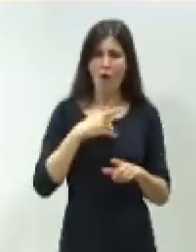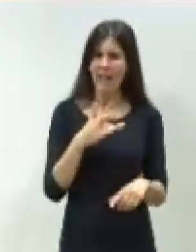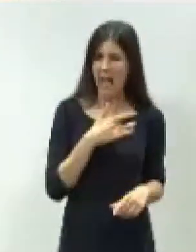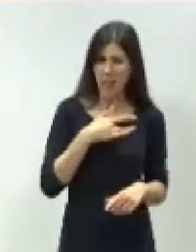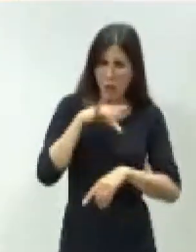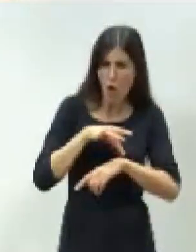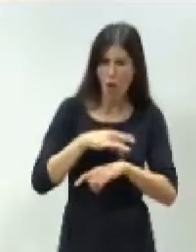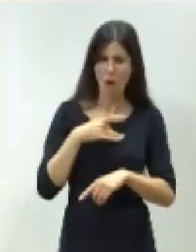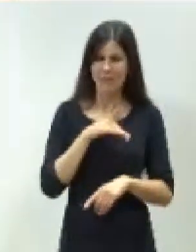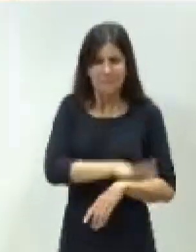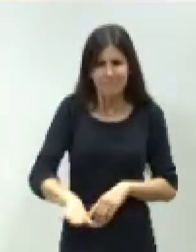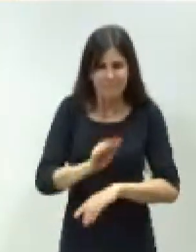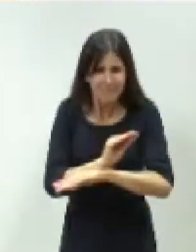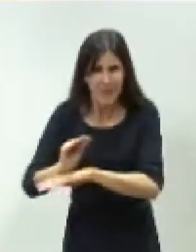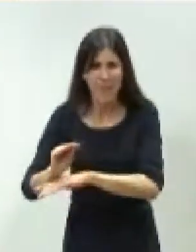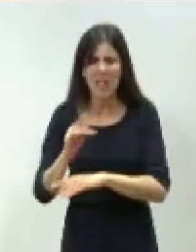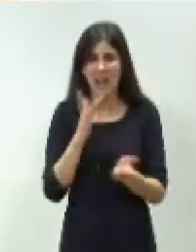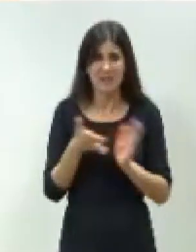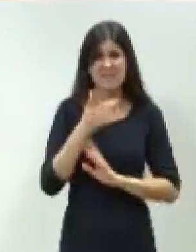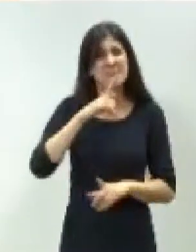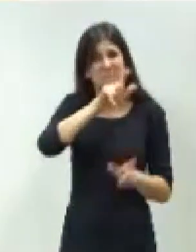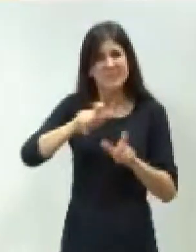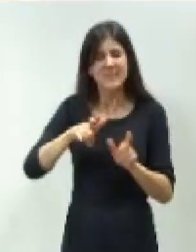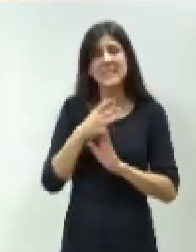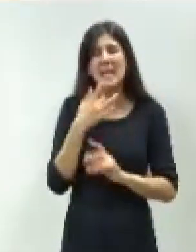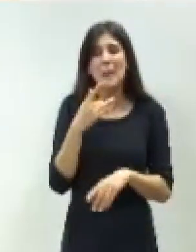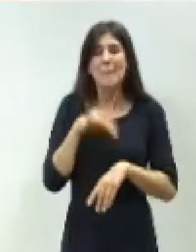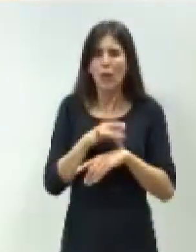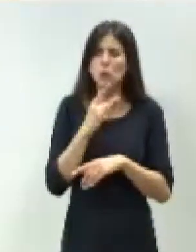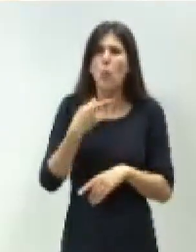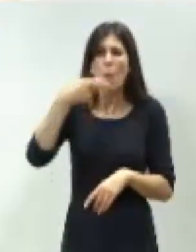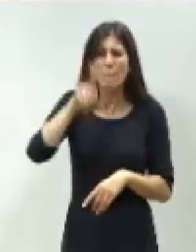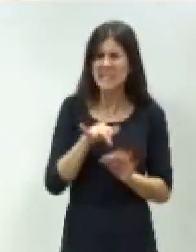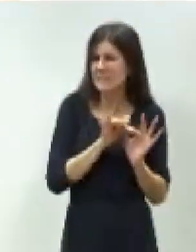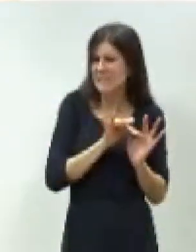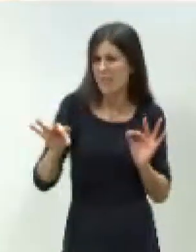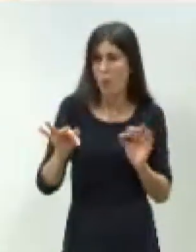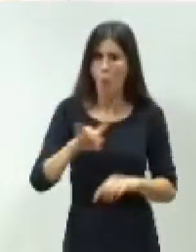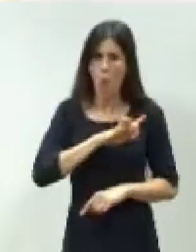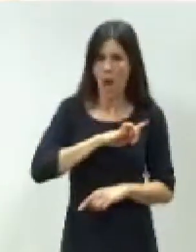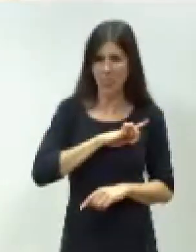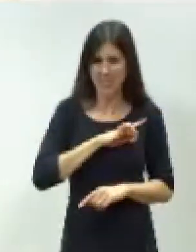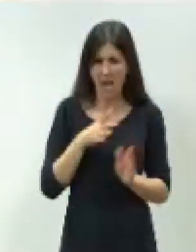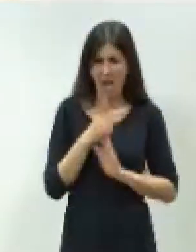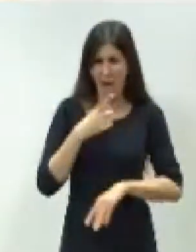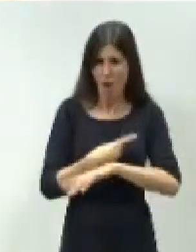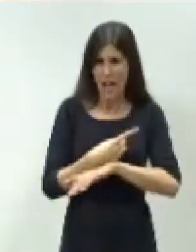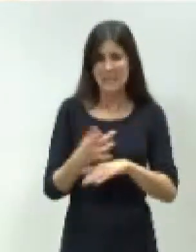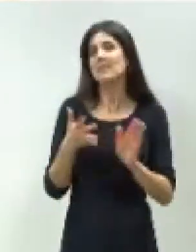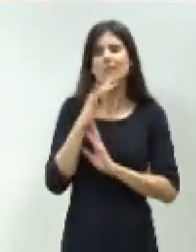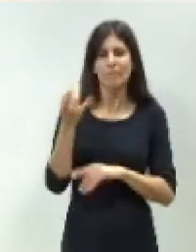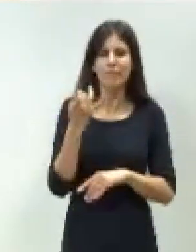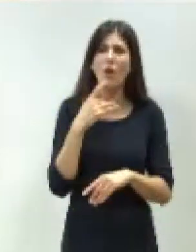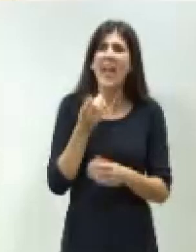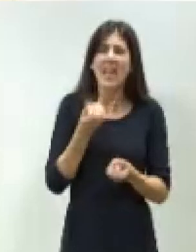médicos, no sé si usted lo sabe, que están un mes entero de guardia. No vamos a tener quien nos haga un informe de UTAC o de una ecografía.